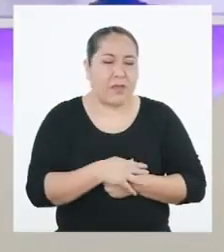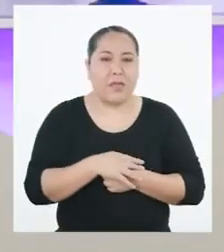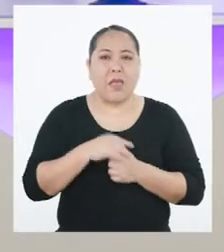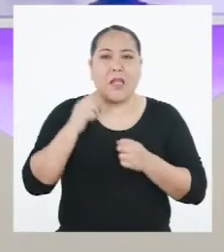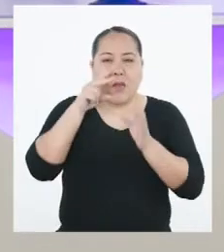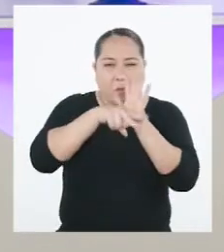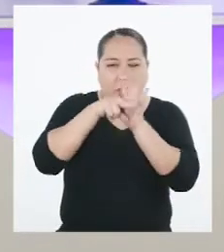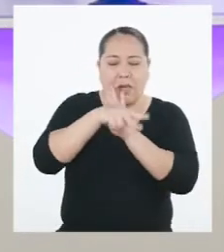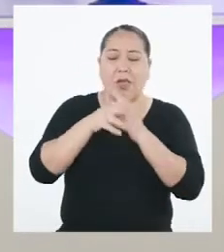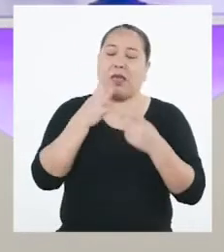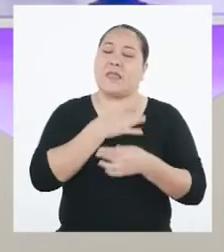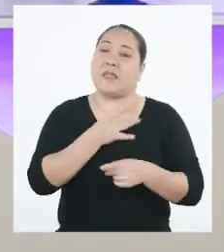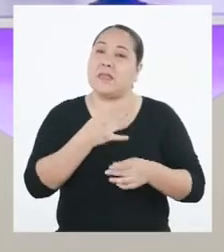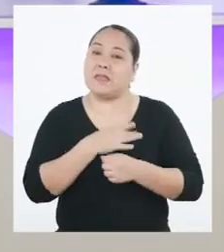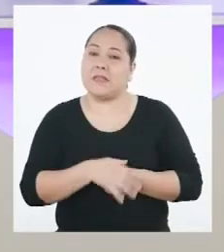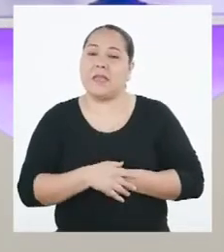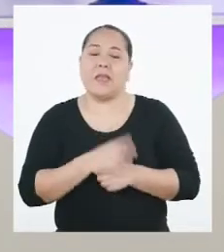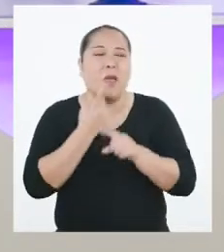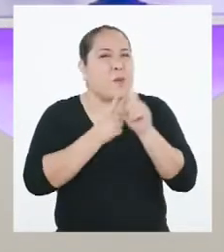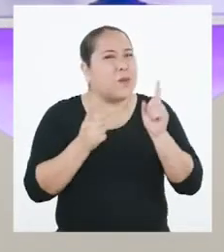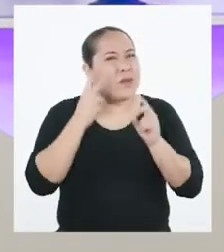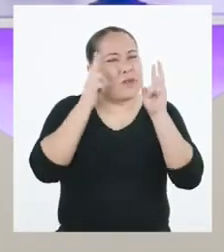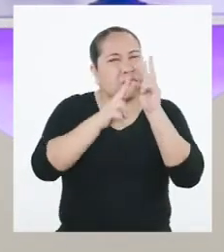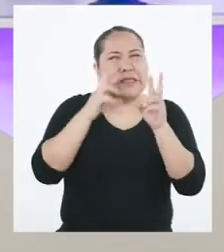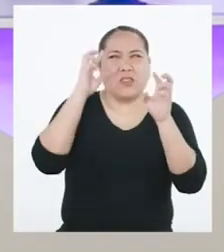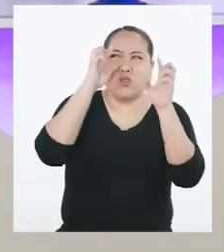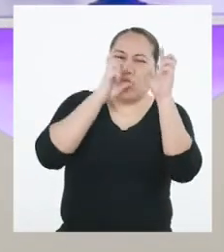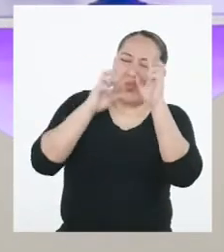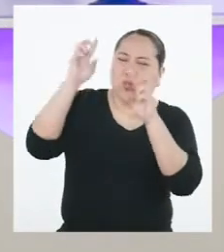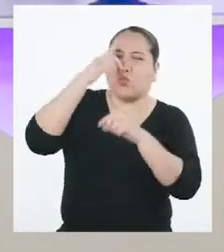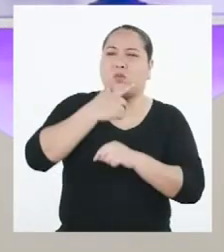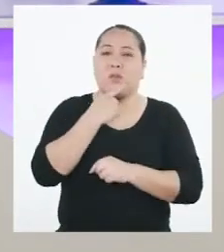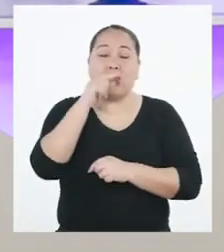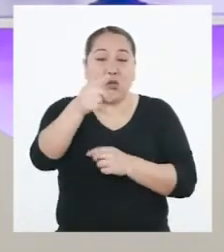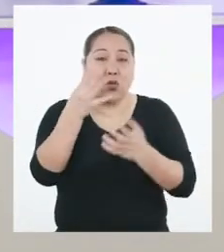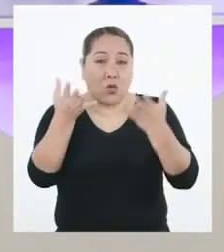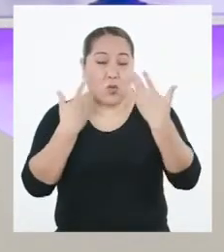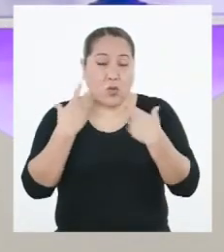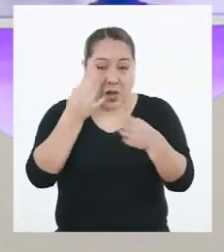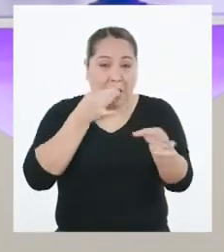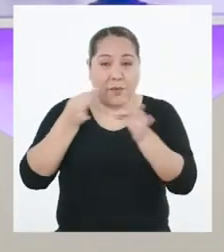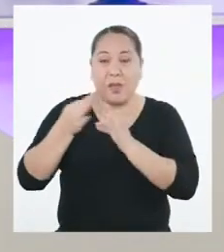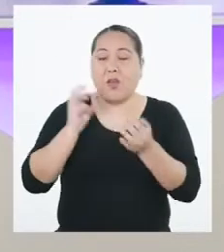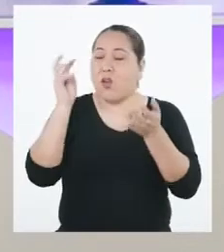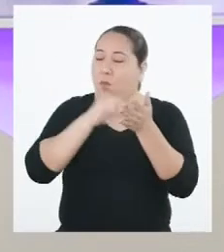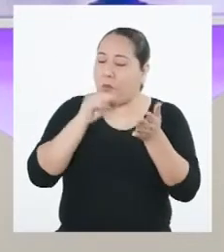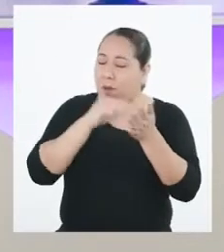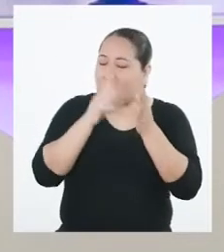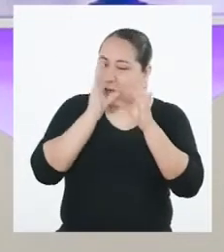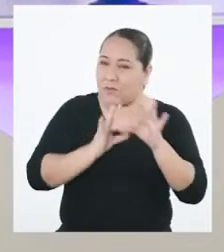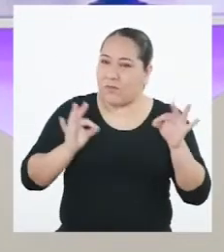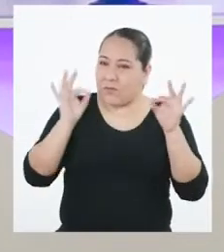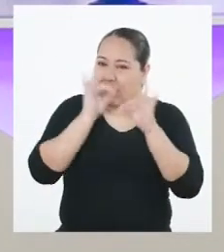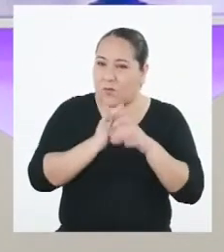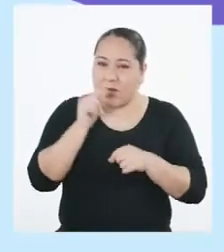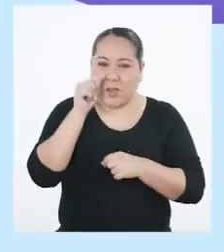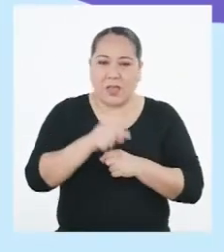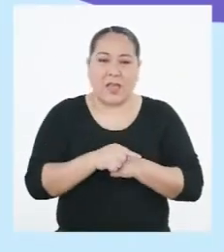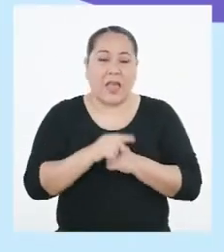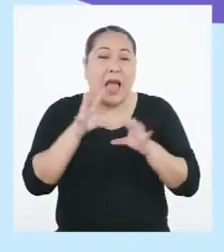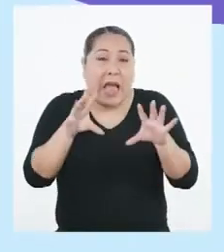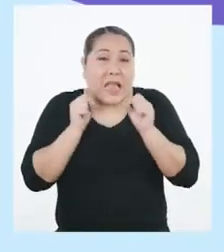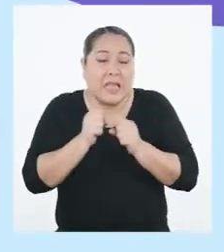Interesante, pero todavía me he quedado con algunas interrogantes. ¿Nos podrías explicar con más detalles sobre las heladas?